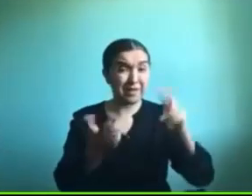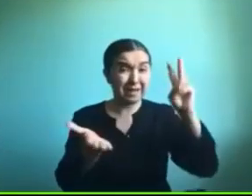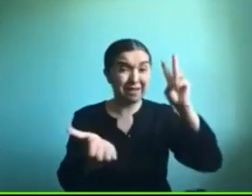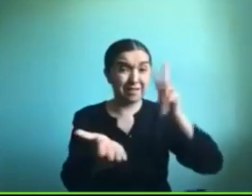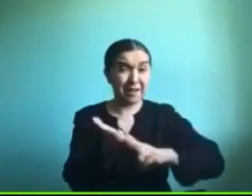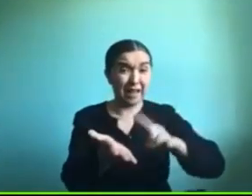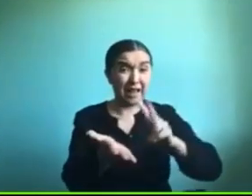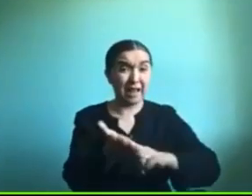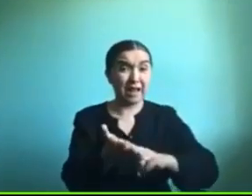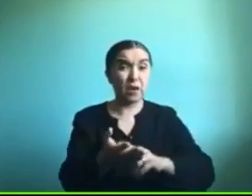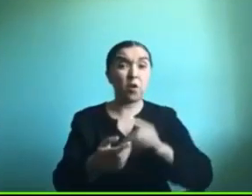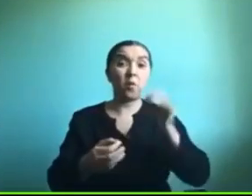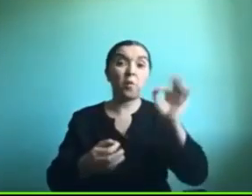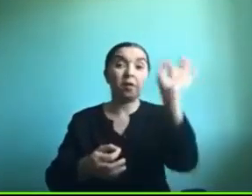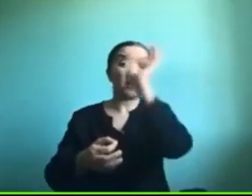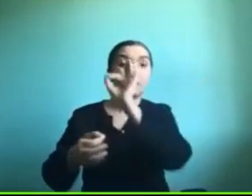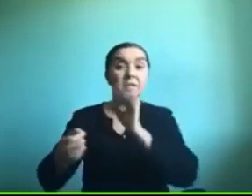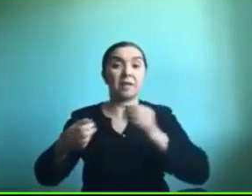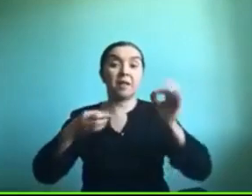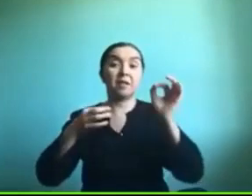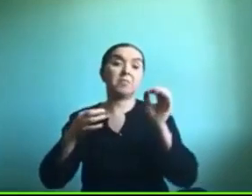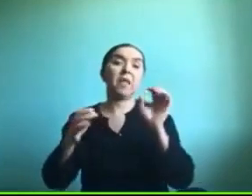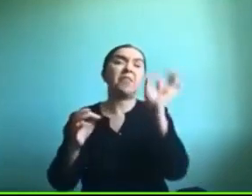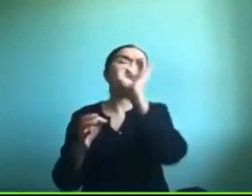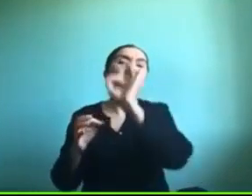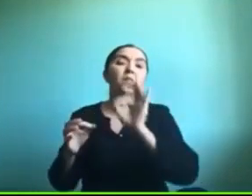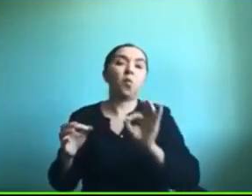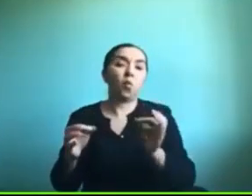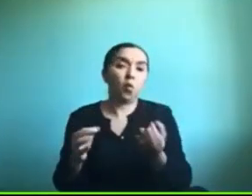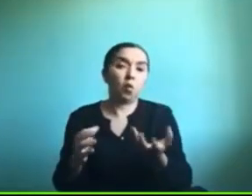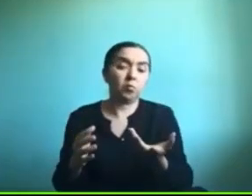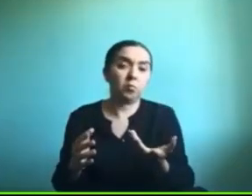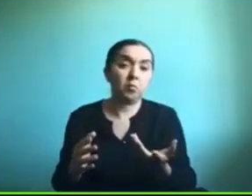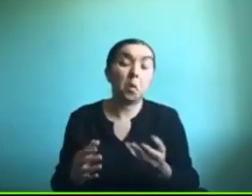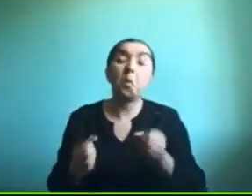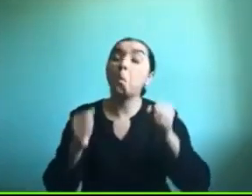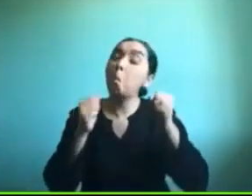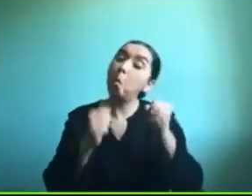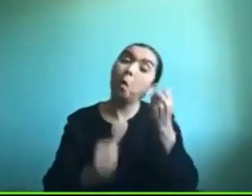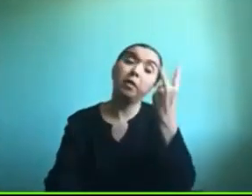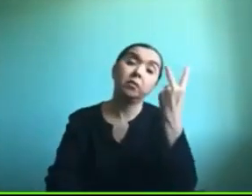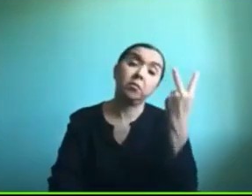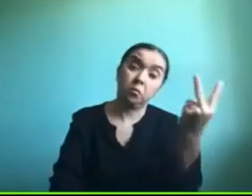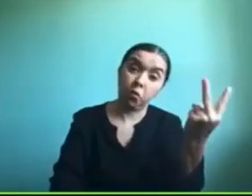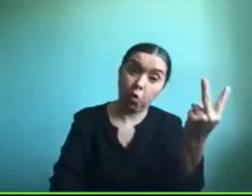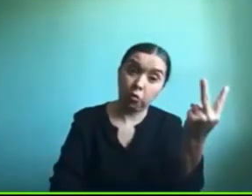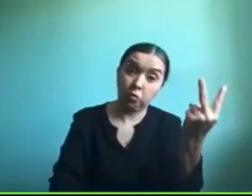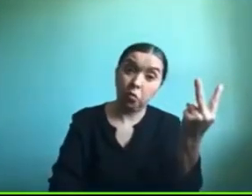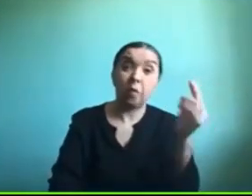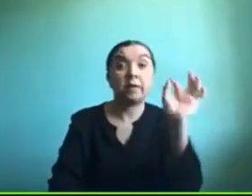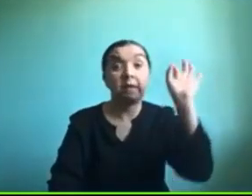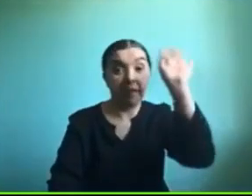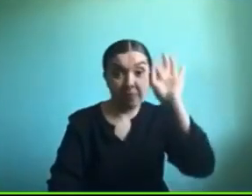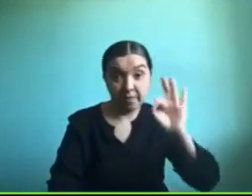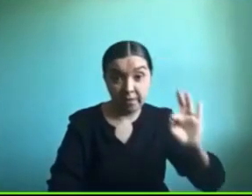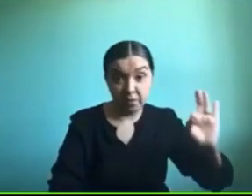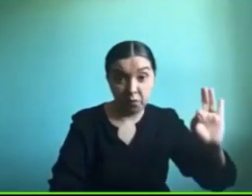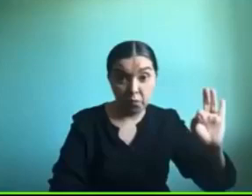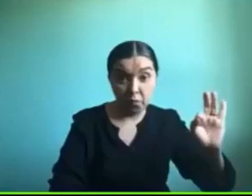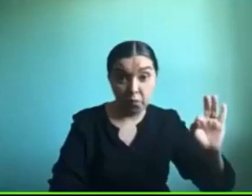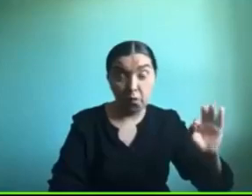aquí o sea pueden ser de las dos maneras pueden ser imágenes que uno pueda dibujar pictogramas